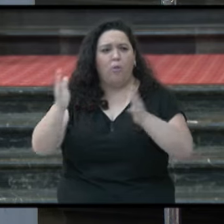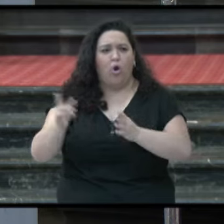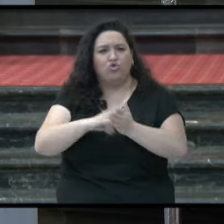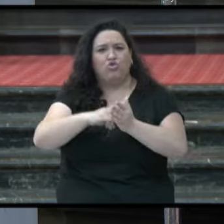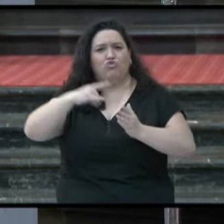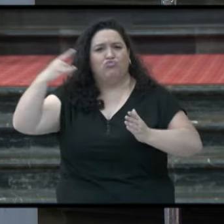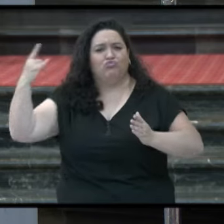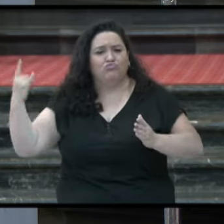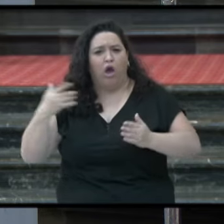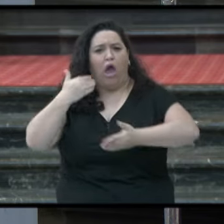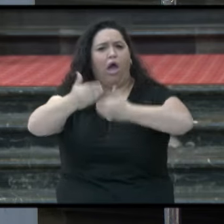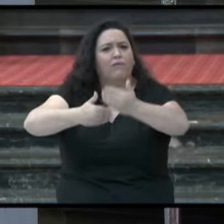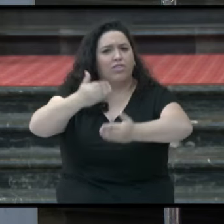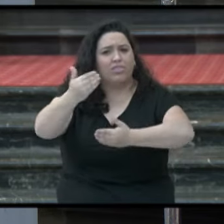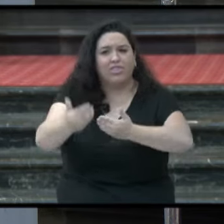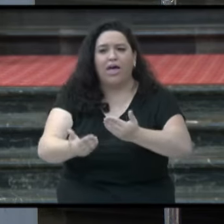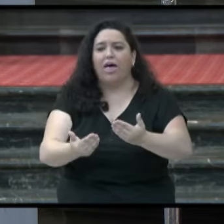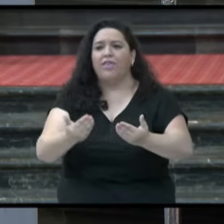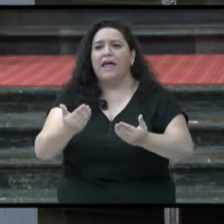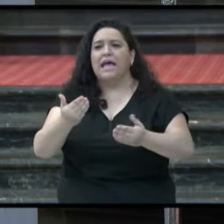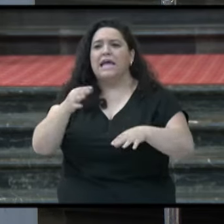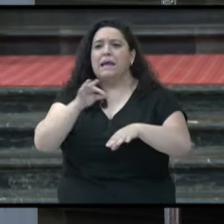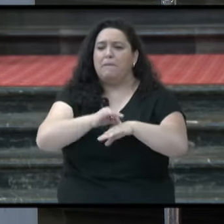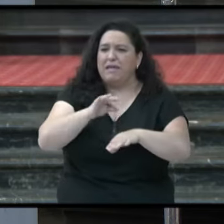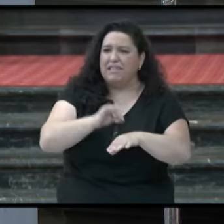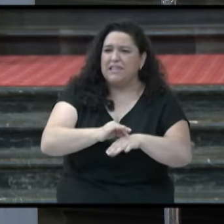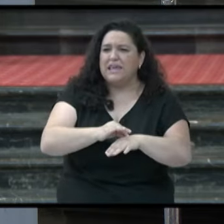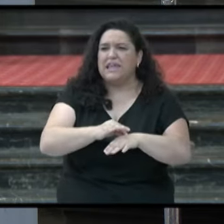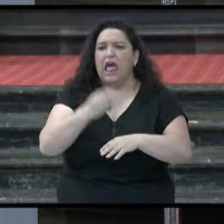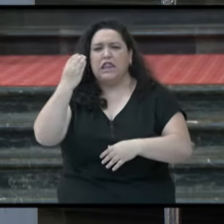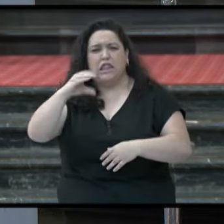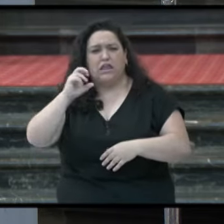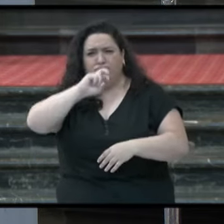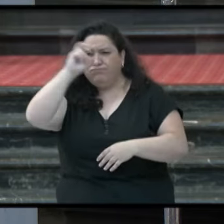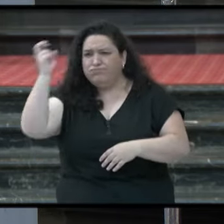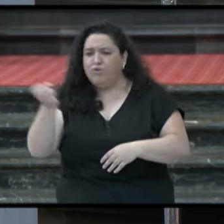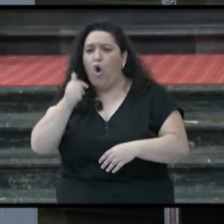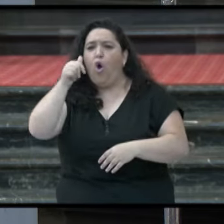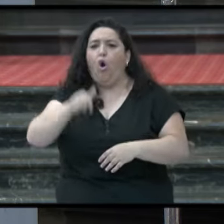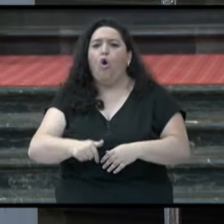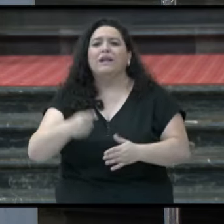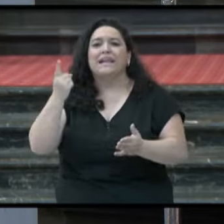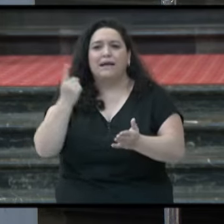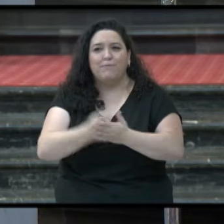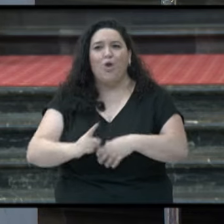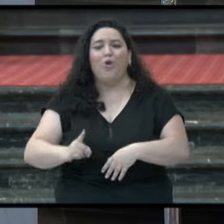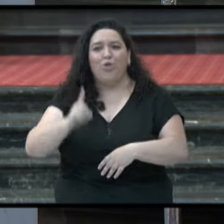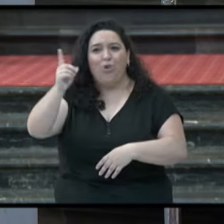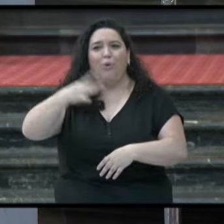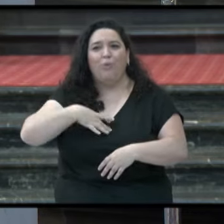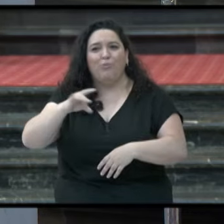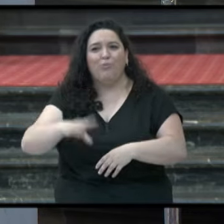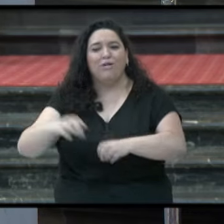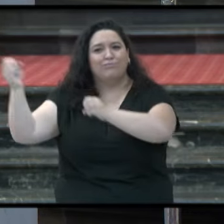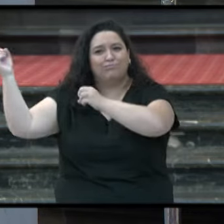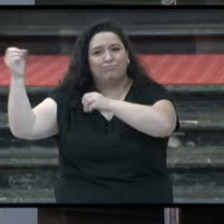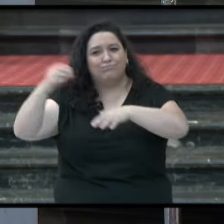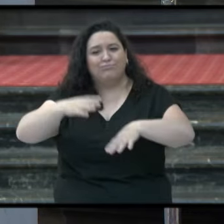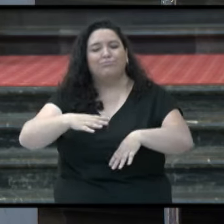avanzada, en la medicina, en la ciencia, etc. También hoy Dios hace milagros.